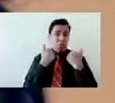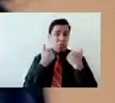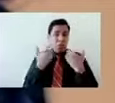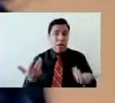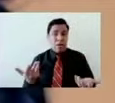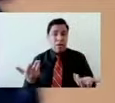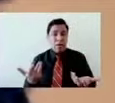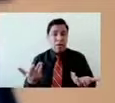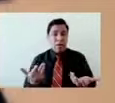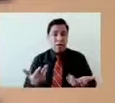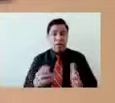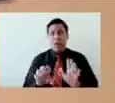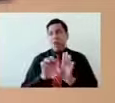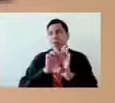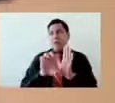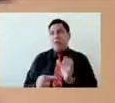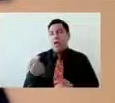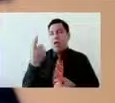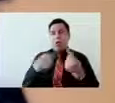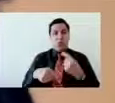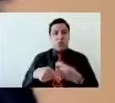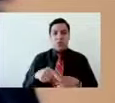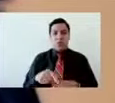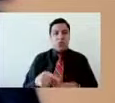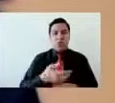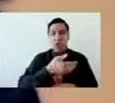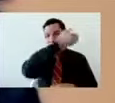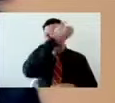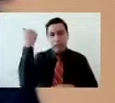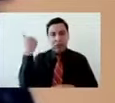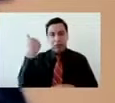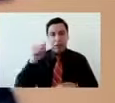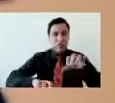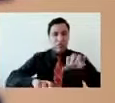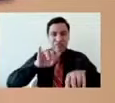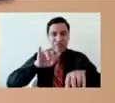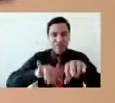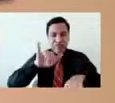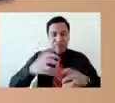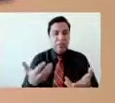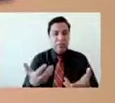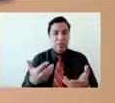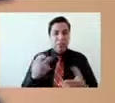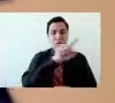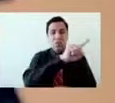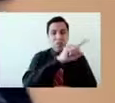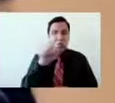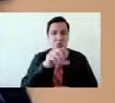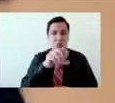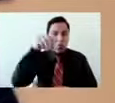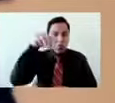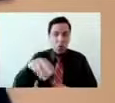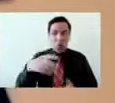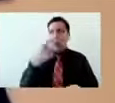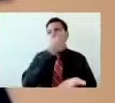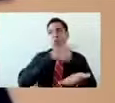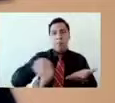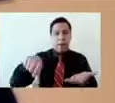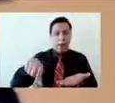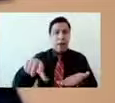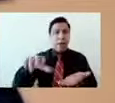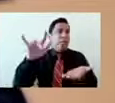utilizar la computadora y la aprendemos a usar. Muchos no teníamos las herramientas y se tuvo que comprar computadora o buscar otros